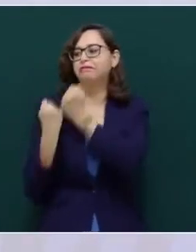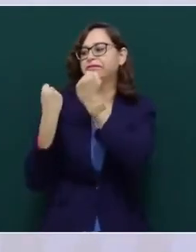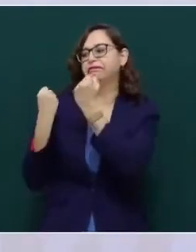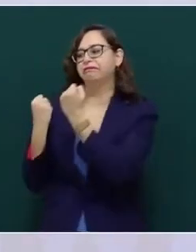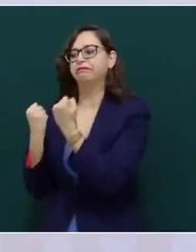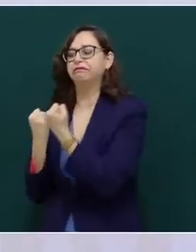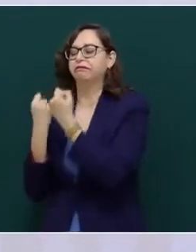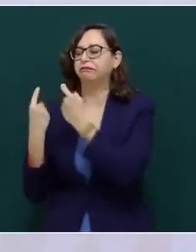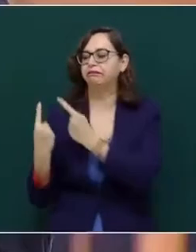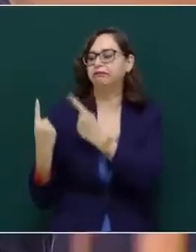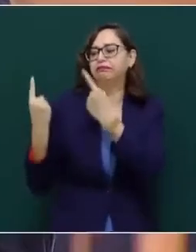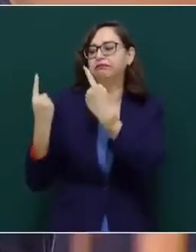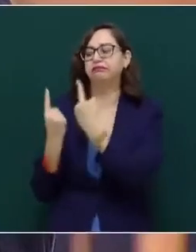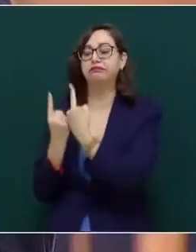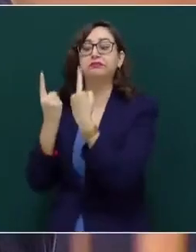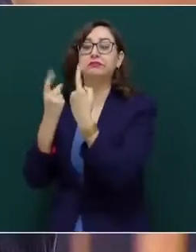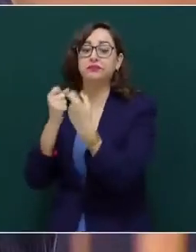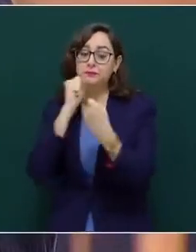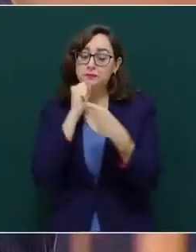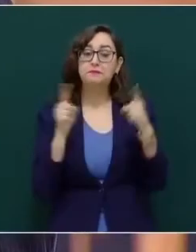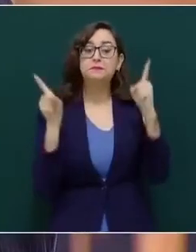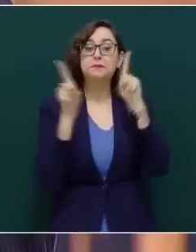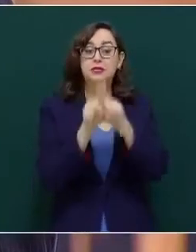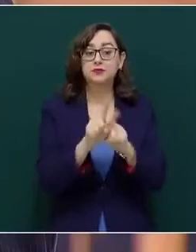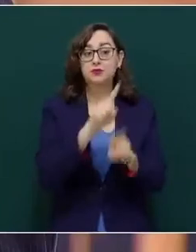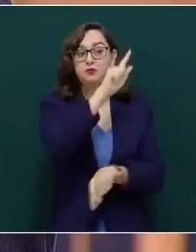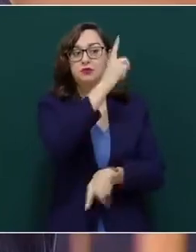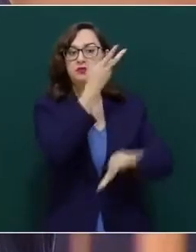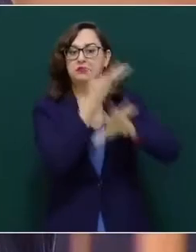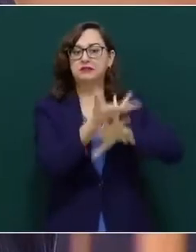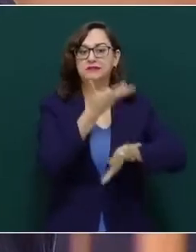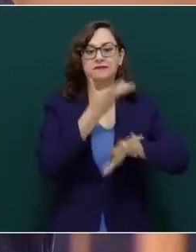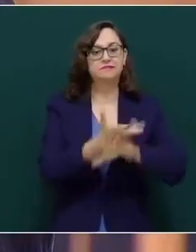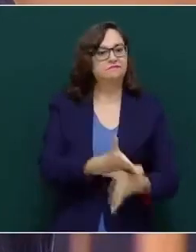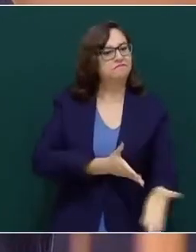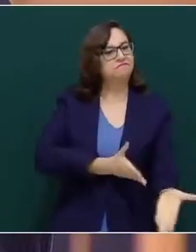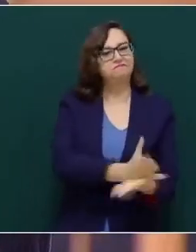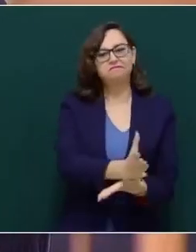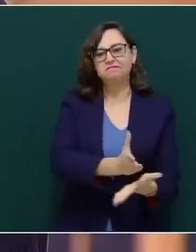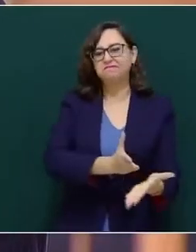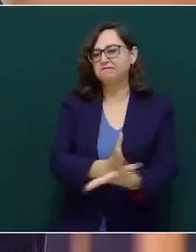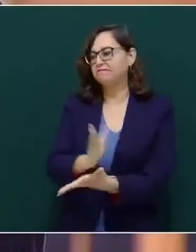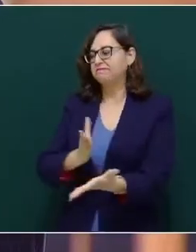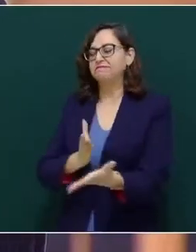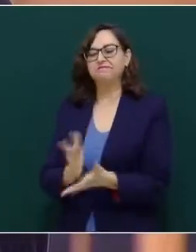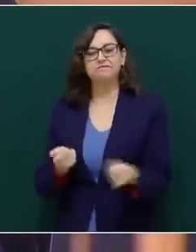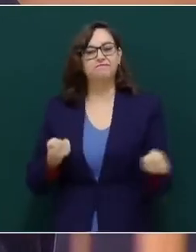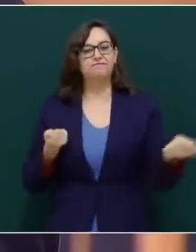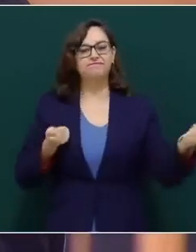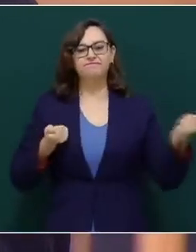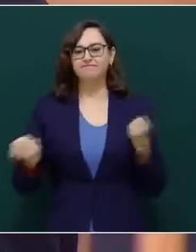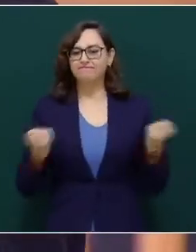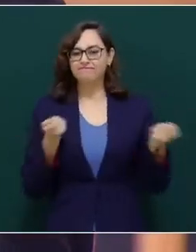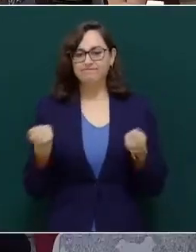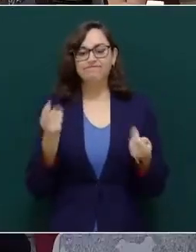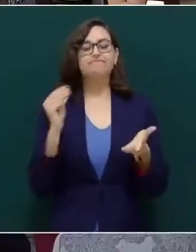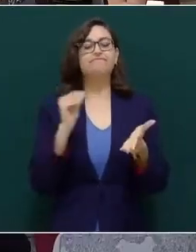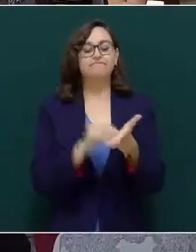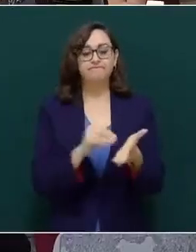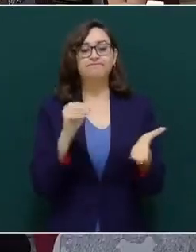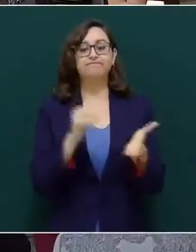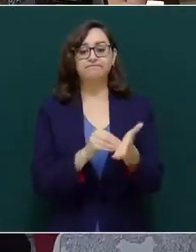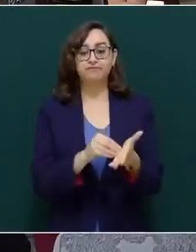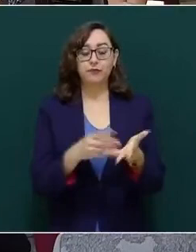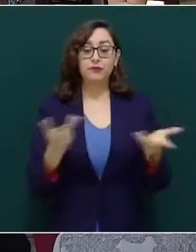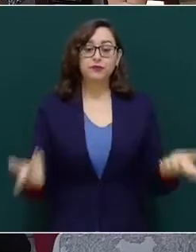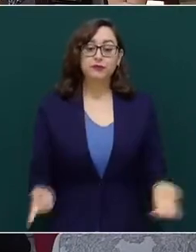Unidos en el continente. No olvidemos que casi al mismo tiempo que nuestros